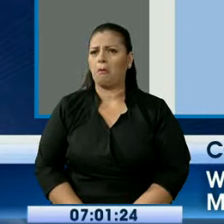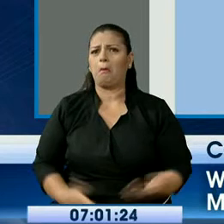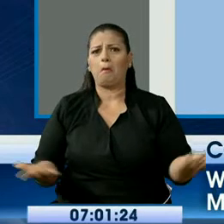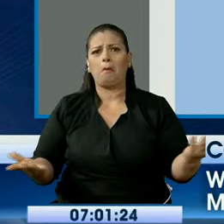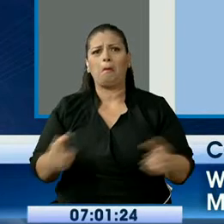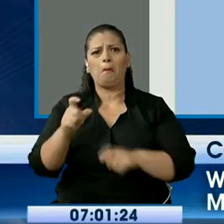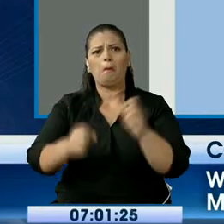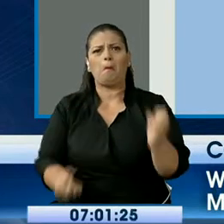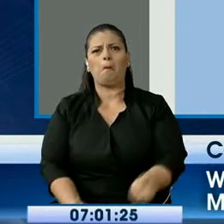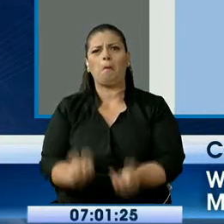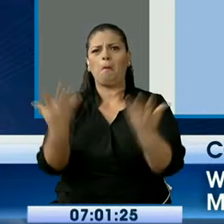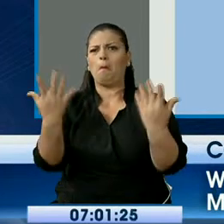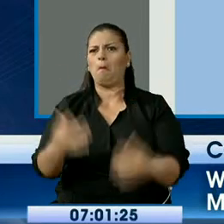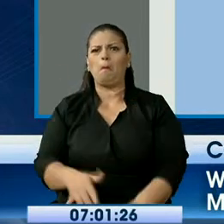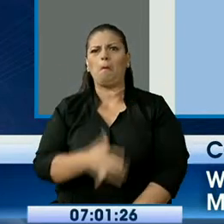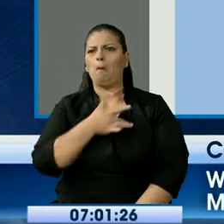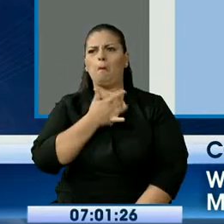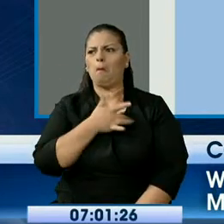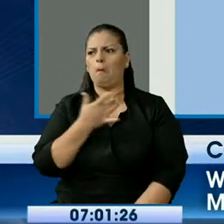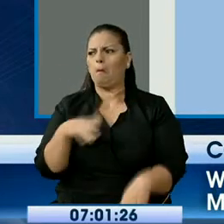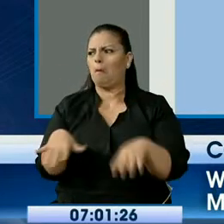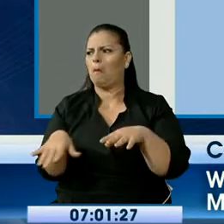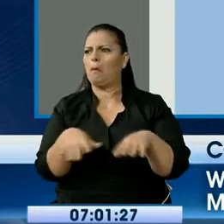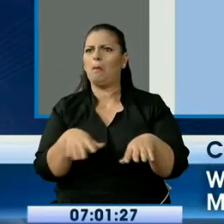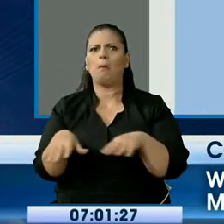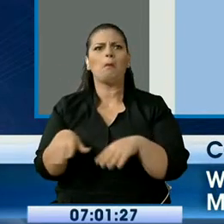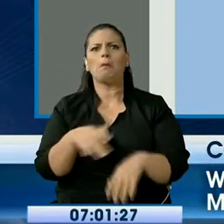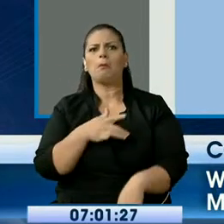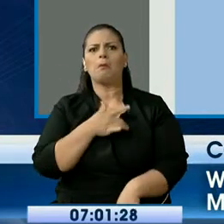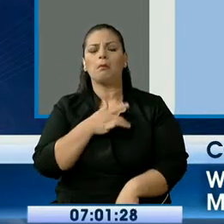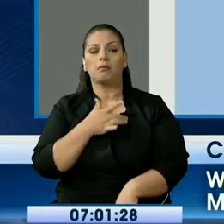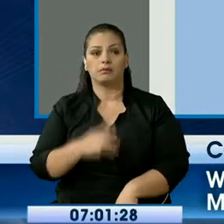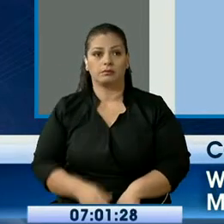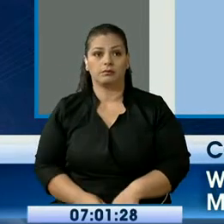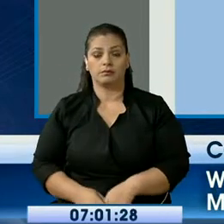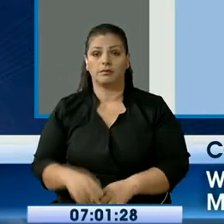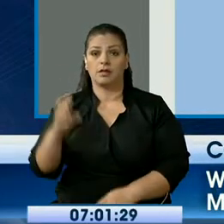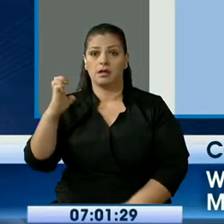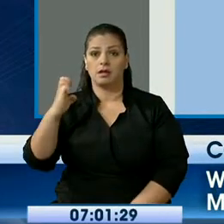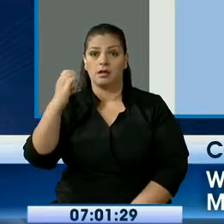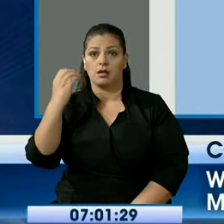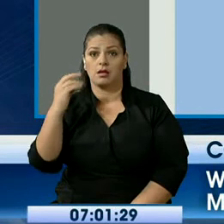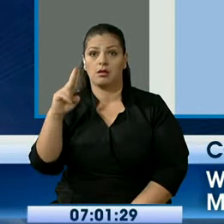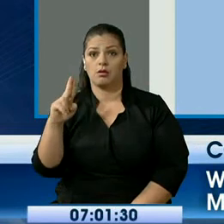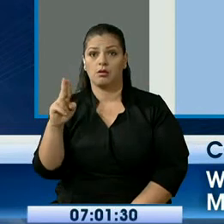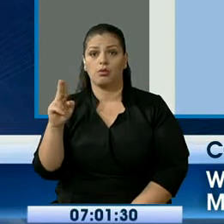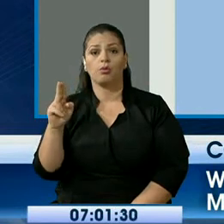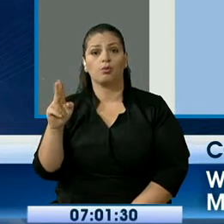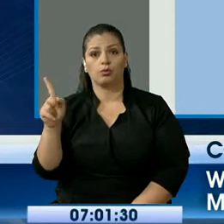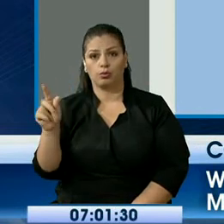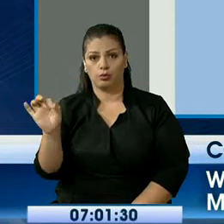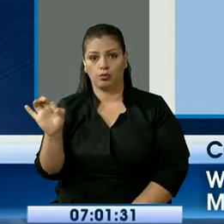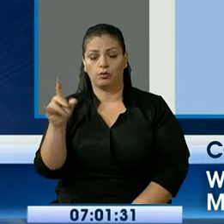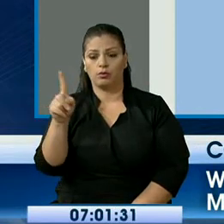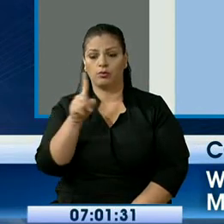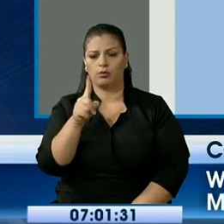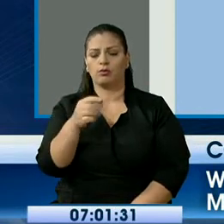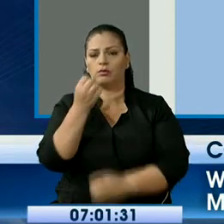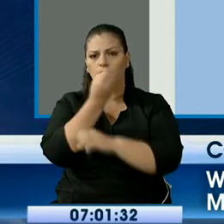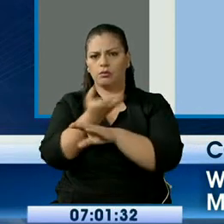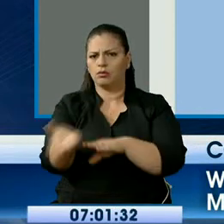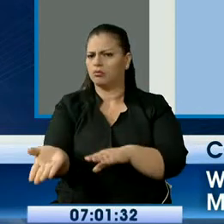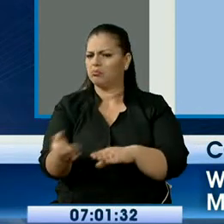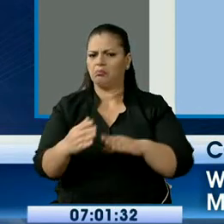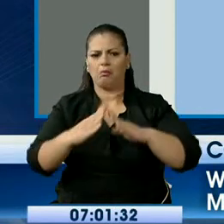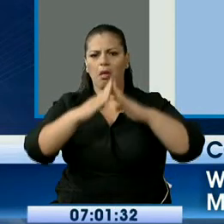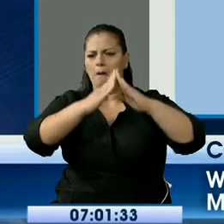las réplicas. Según la línea del 3.1, no se criticaron novedades por la práctica de